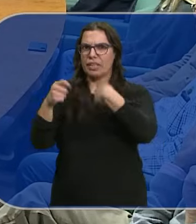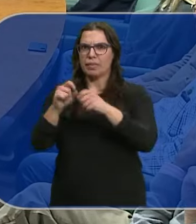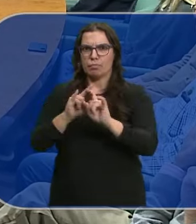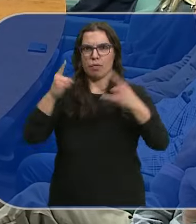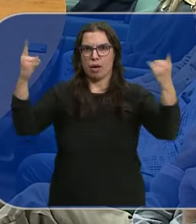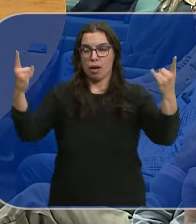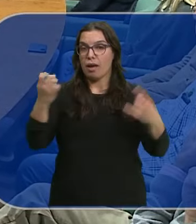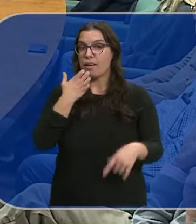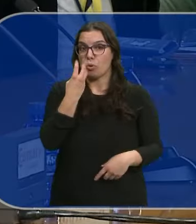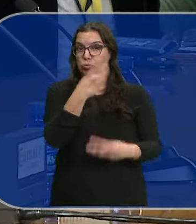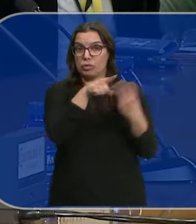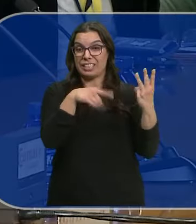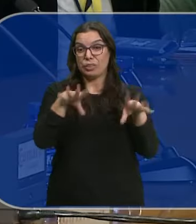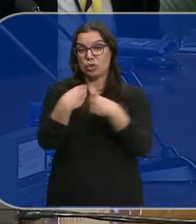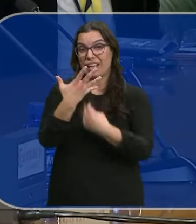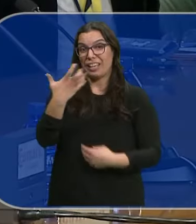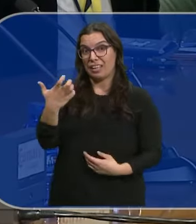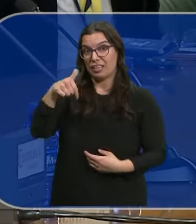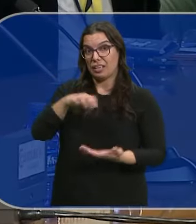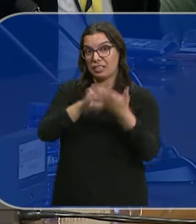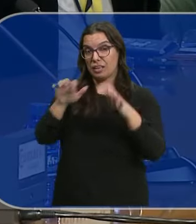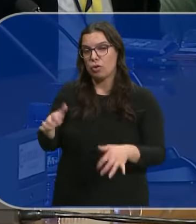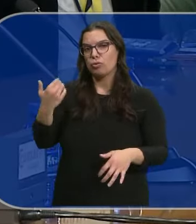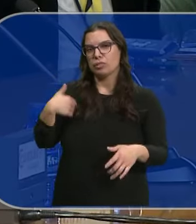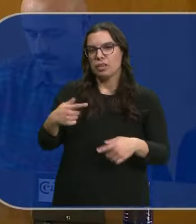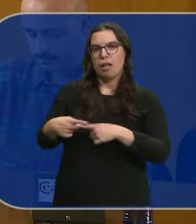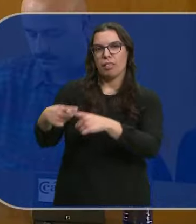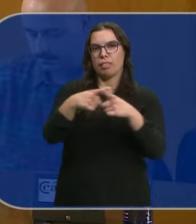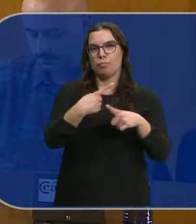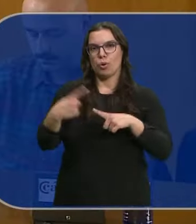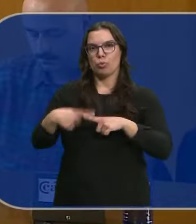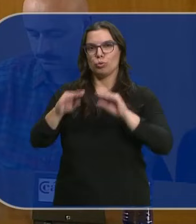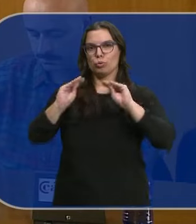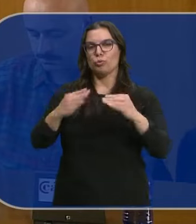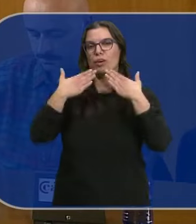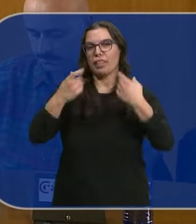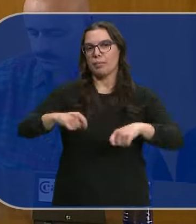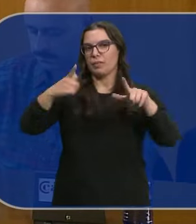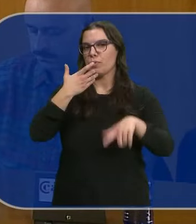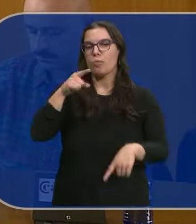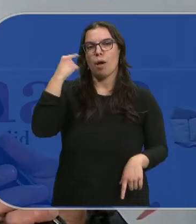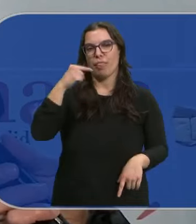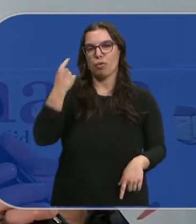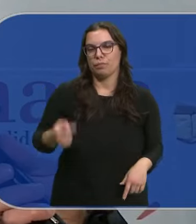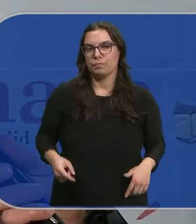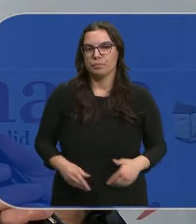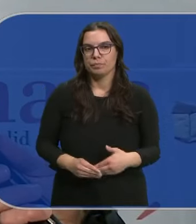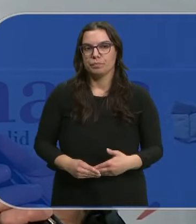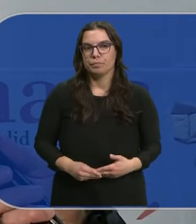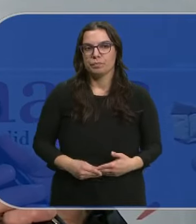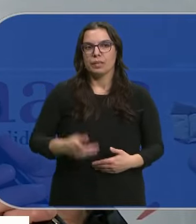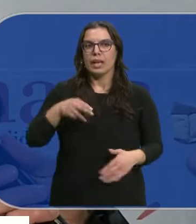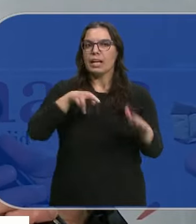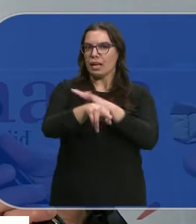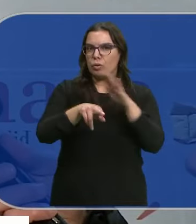ventas Y son tres ejemplos De las 500 pymes En Castilla y León Que ya distribuyen Sus productos A través de plataformas Como Amazon Invertimos muchos